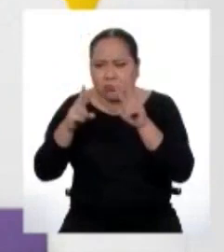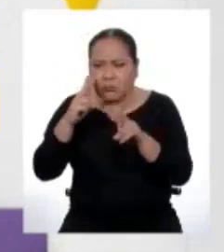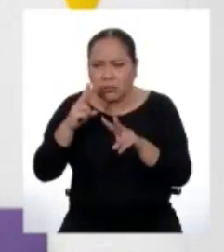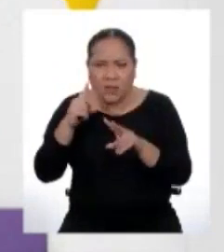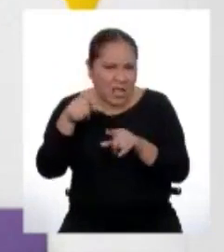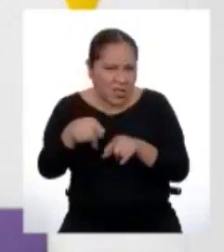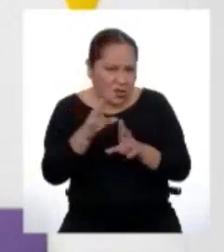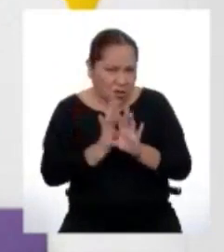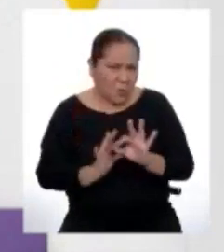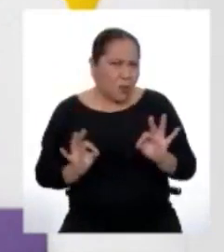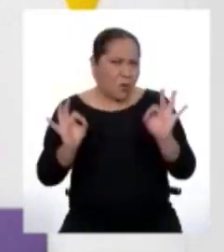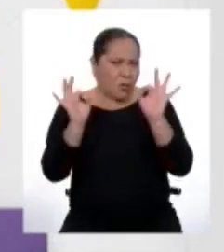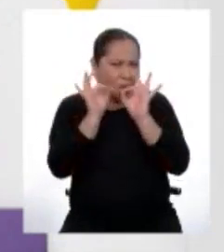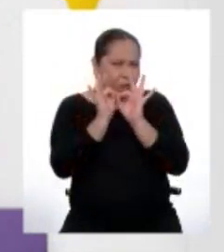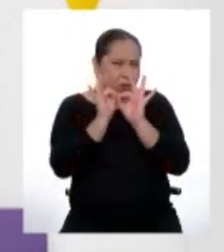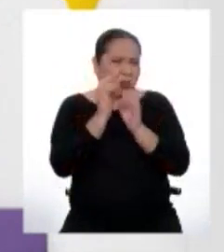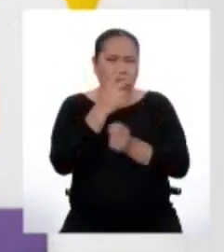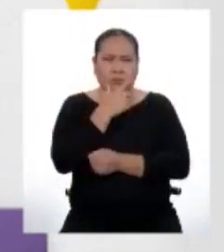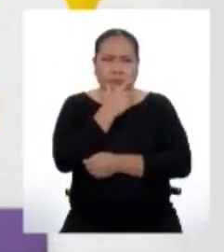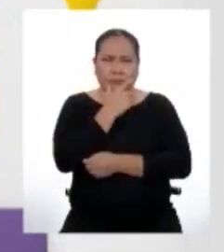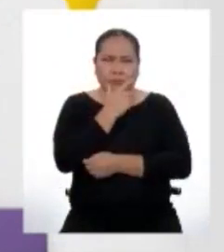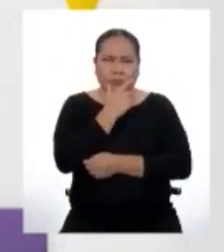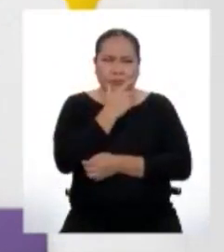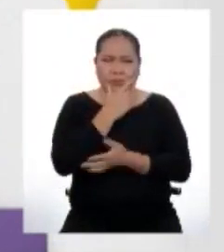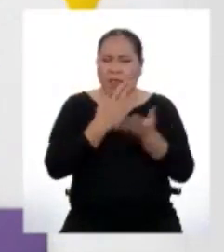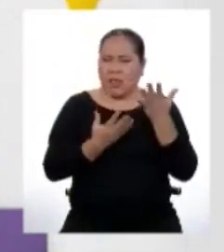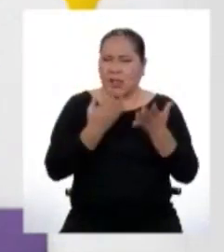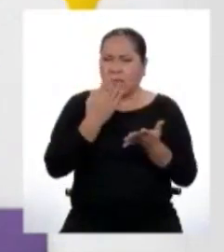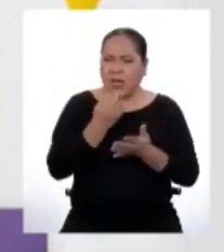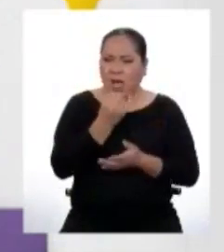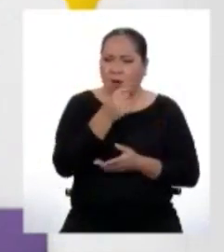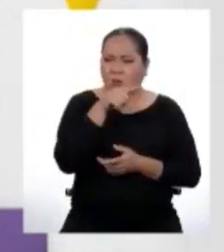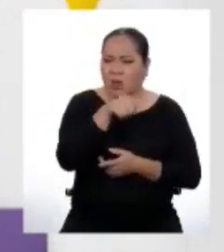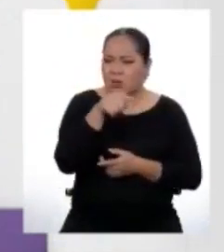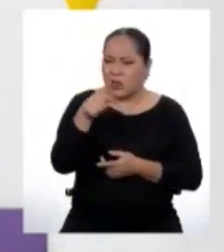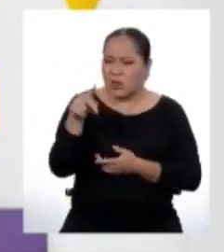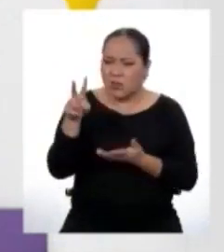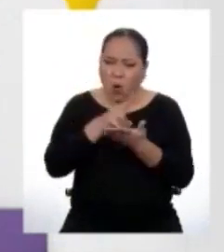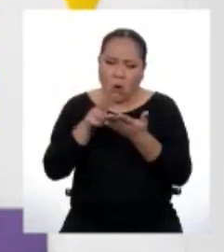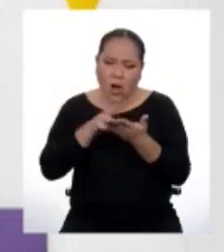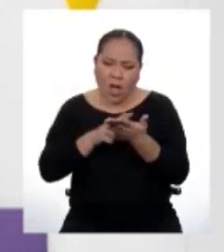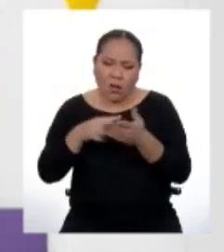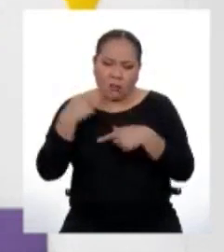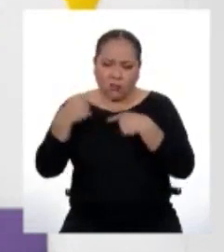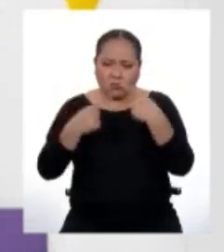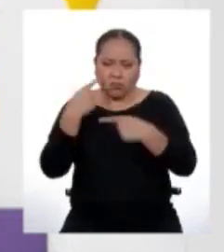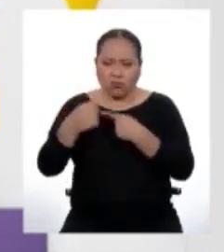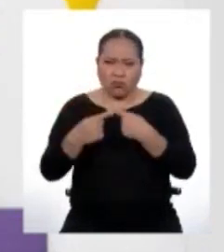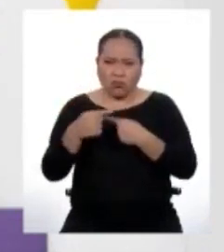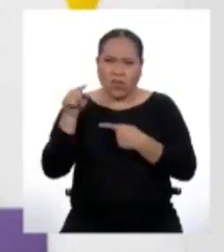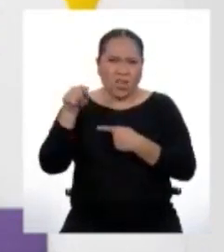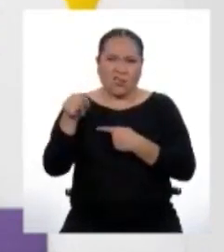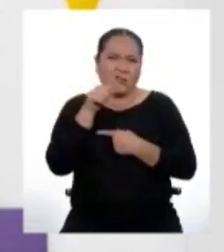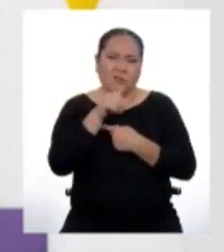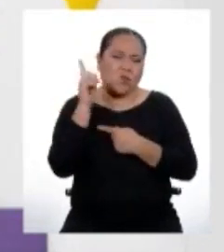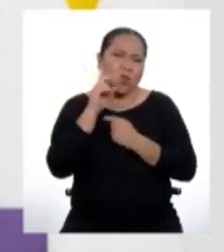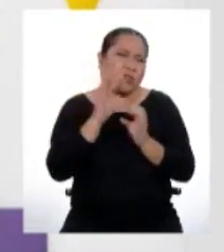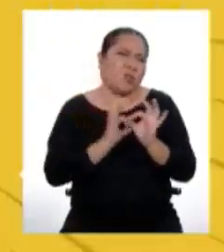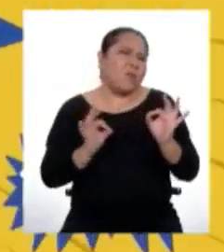relevante? ¿O será que algunas de las cosas que vemos y leemos en nuestro día a día no son tan importantes como otras?